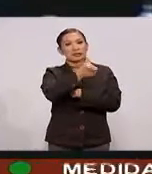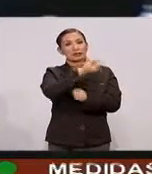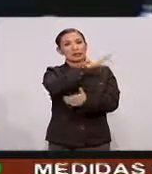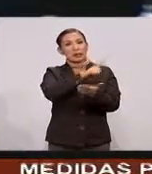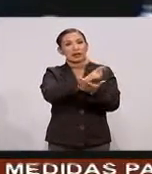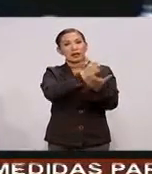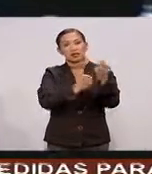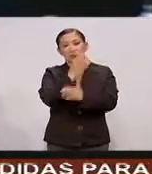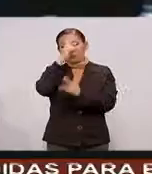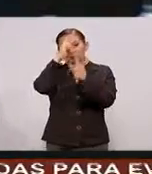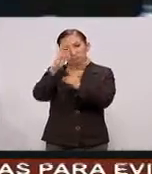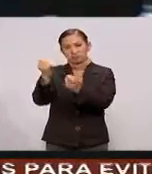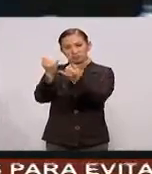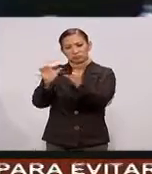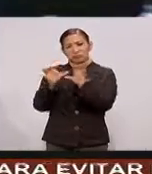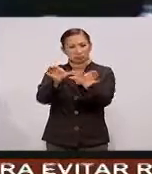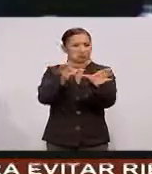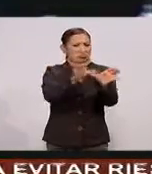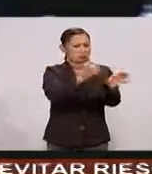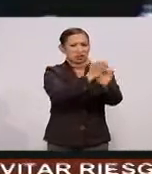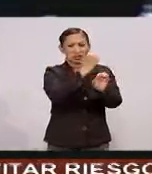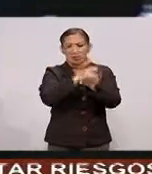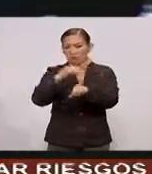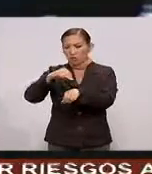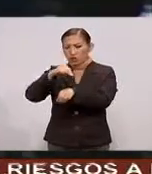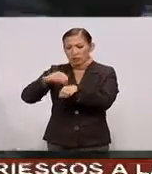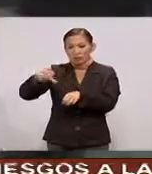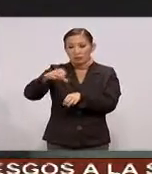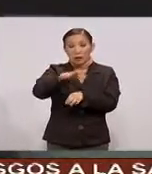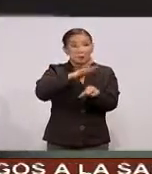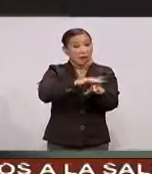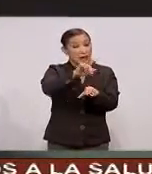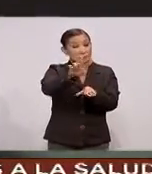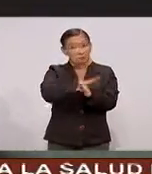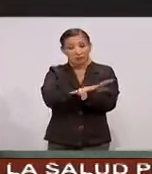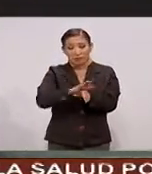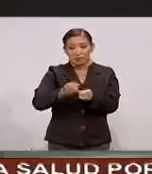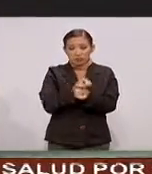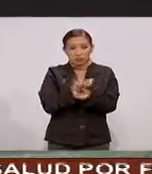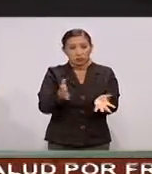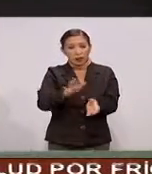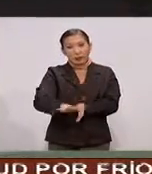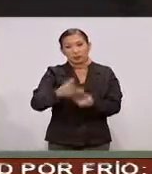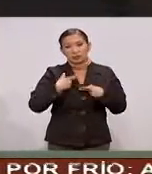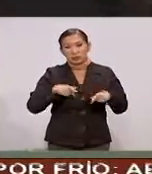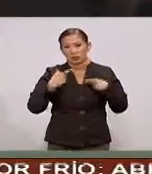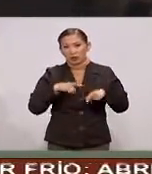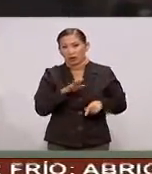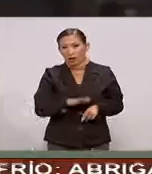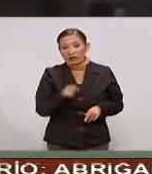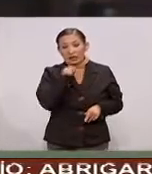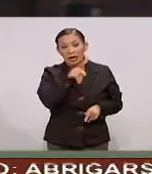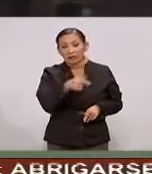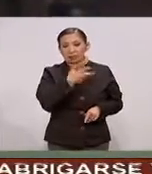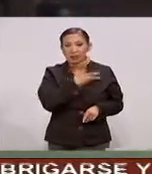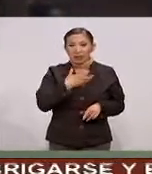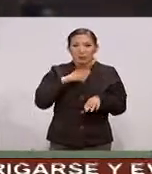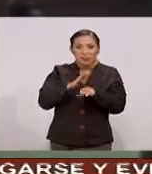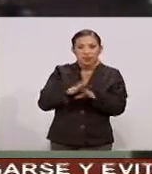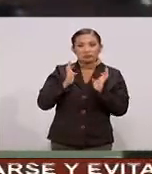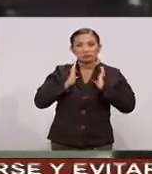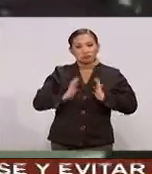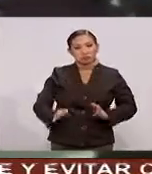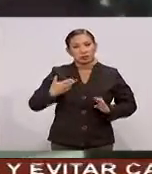esta ley Respeta la autonomía De los estados Y municipios Y que los principales Beneficiados Son los ciudadanos Quienes contarán Con mayor